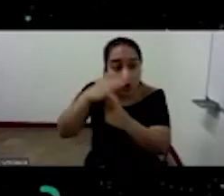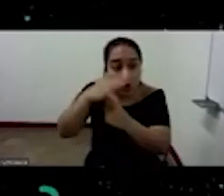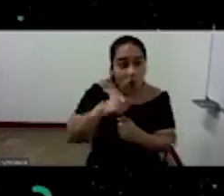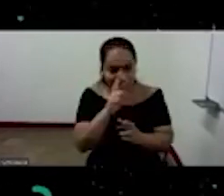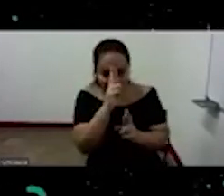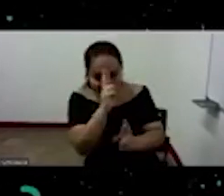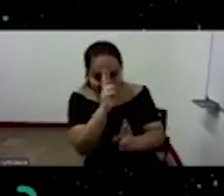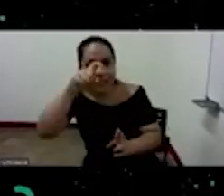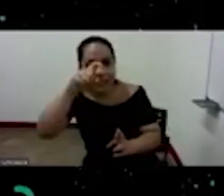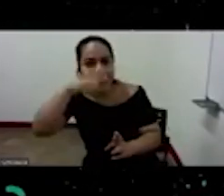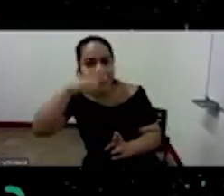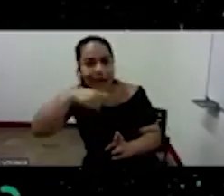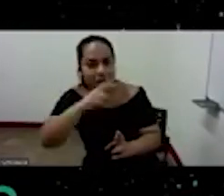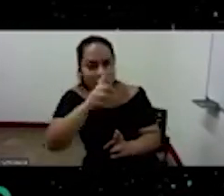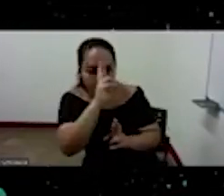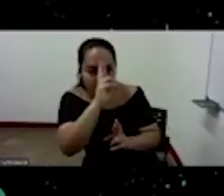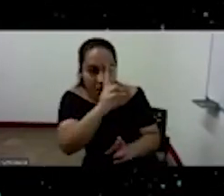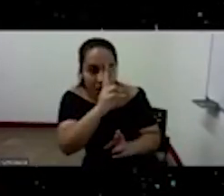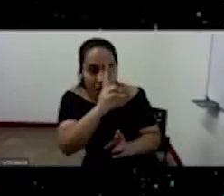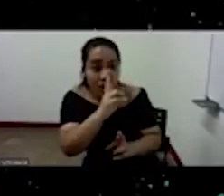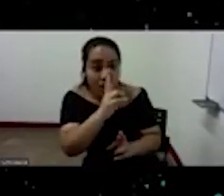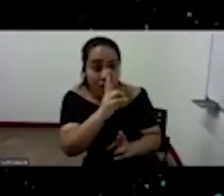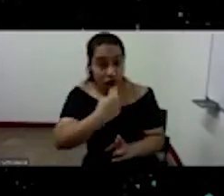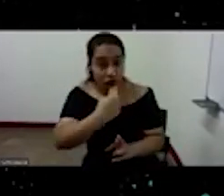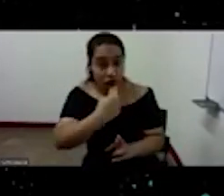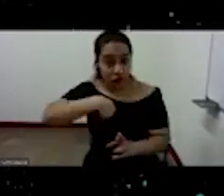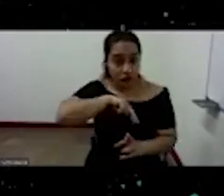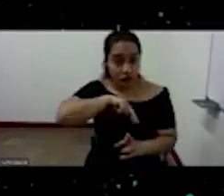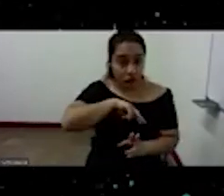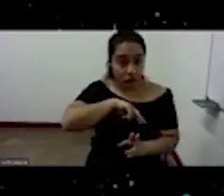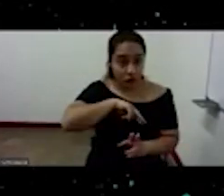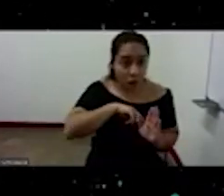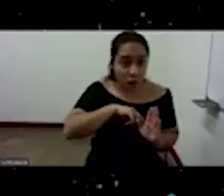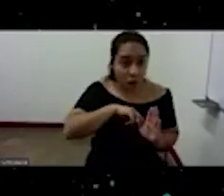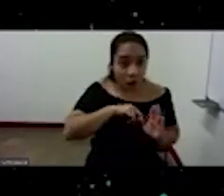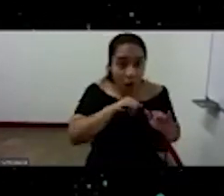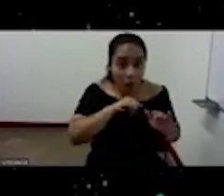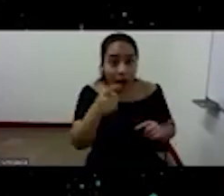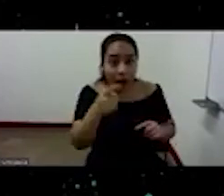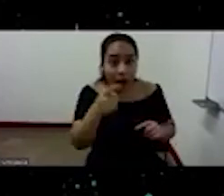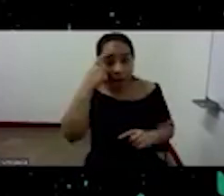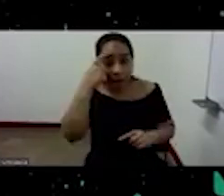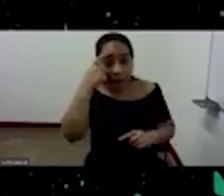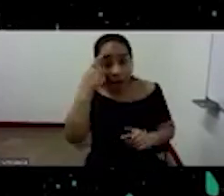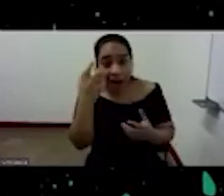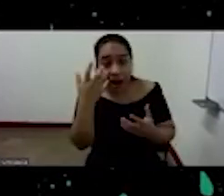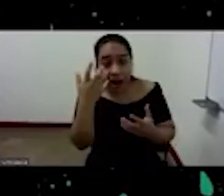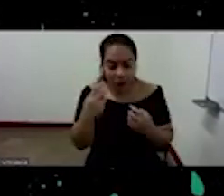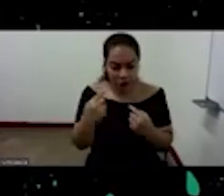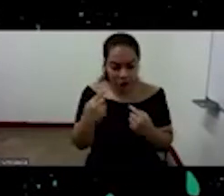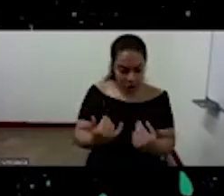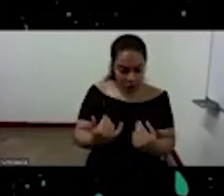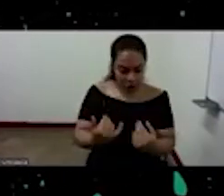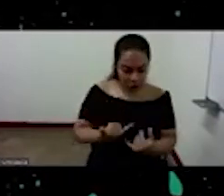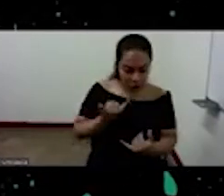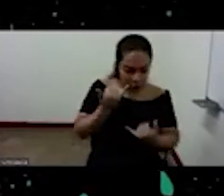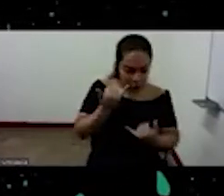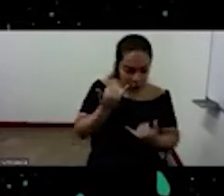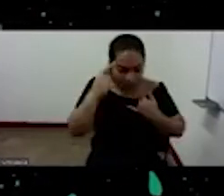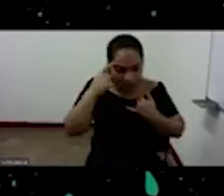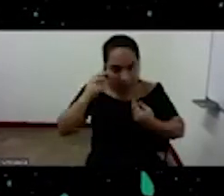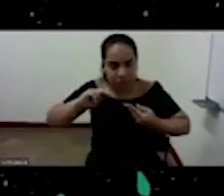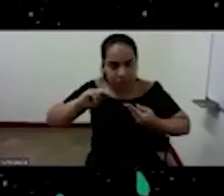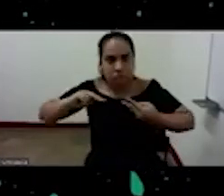no somos lo que pensamos de ser y que los